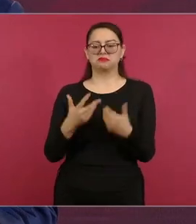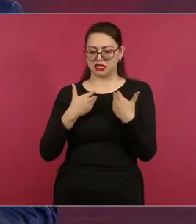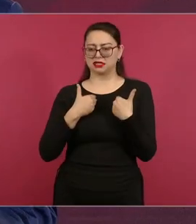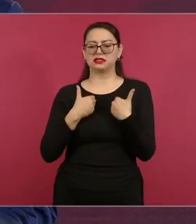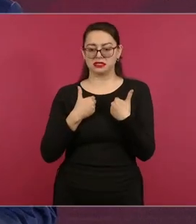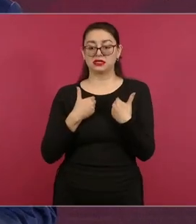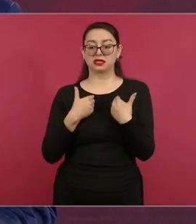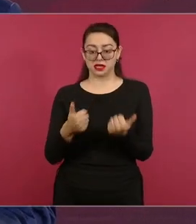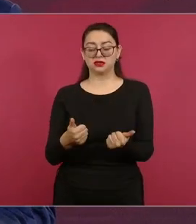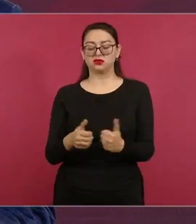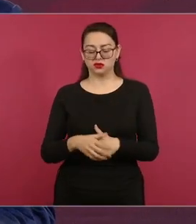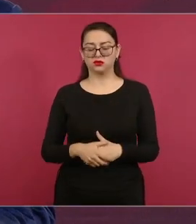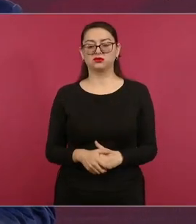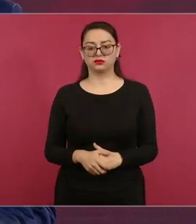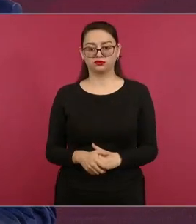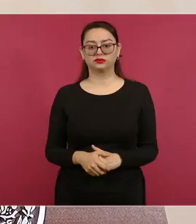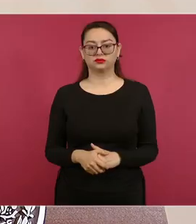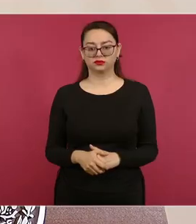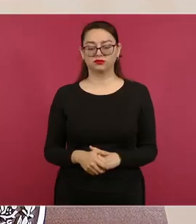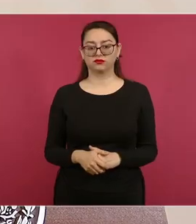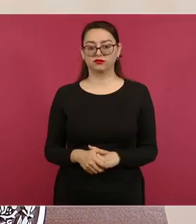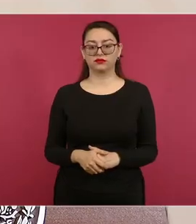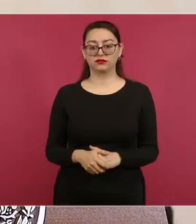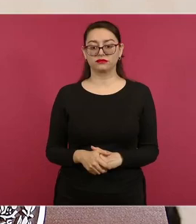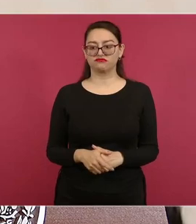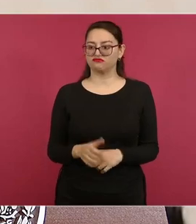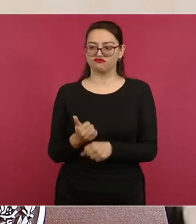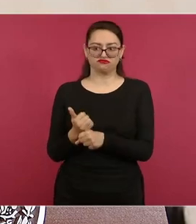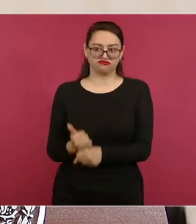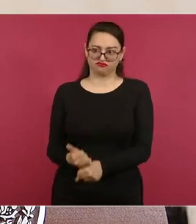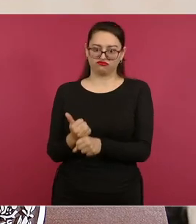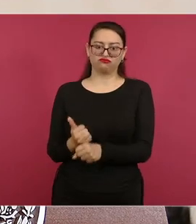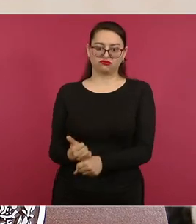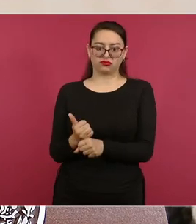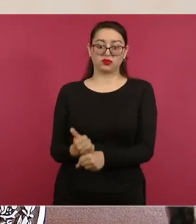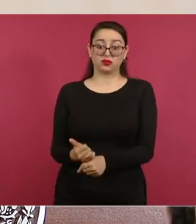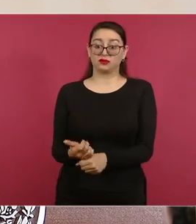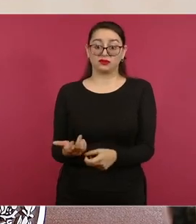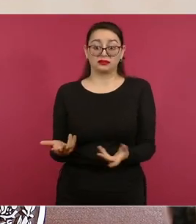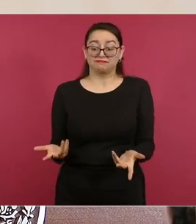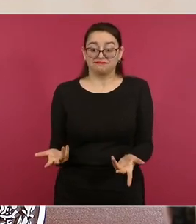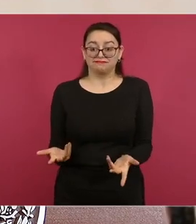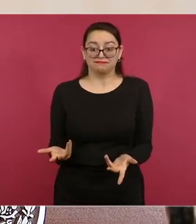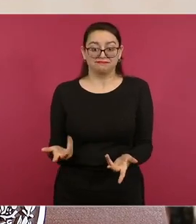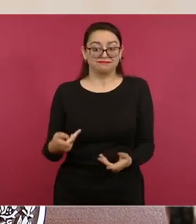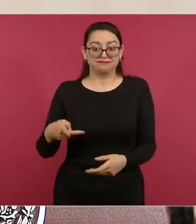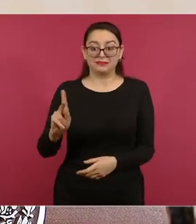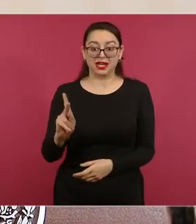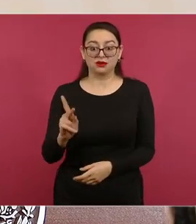lo que se padece, pero que estamos trabajando.